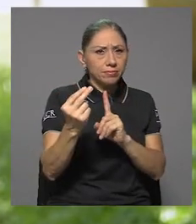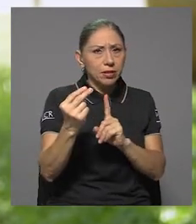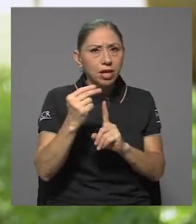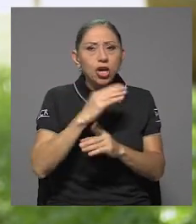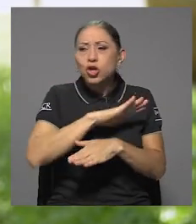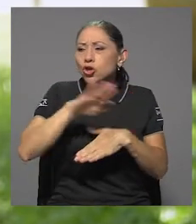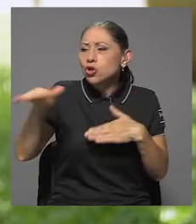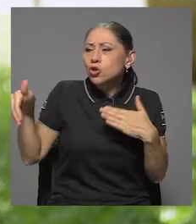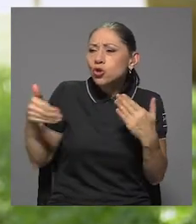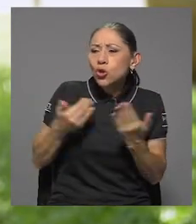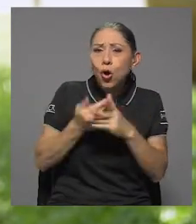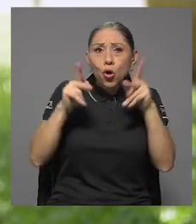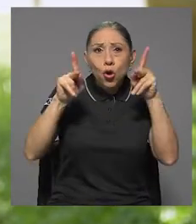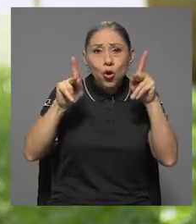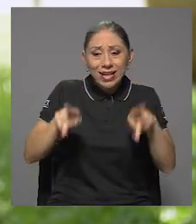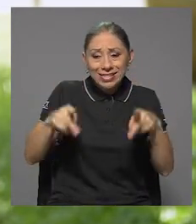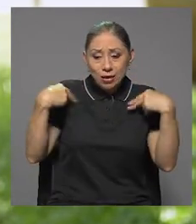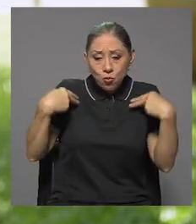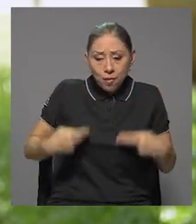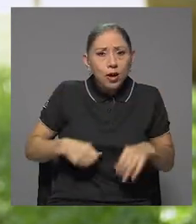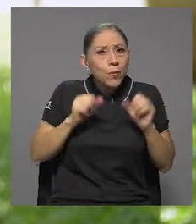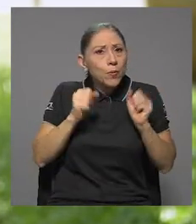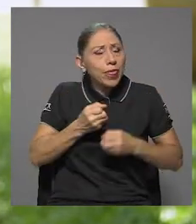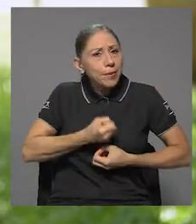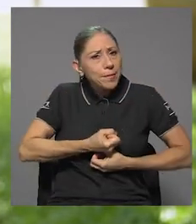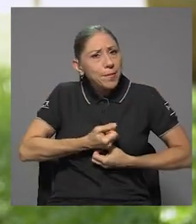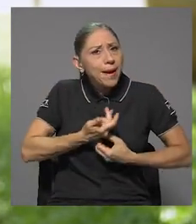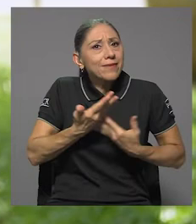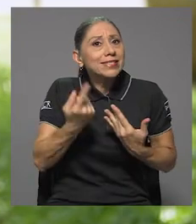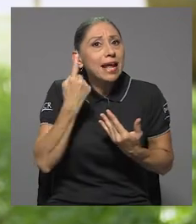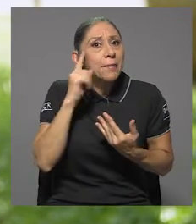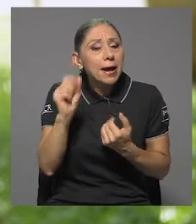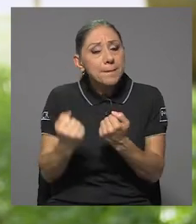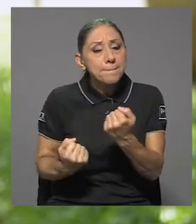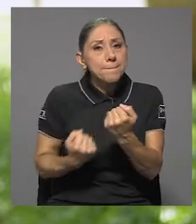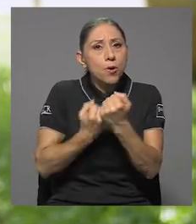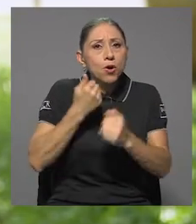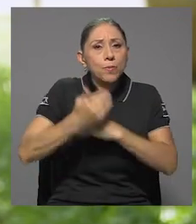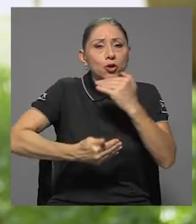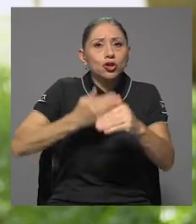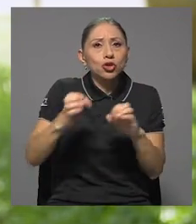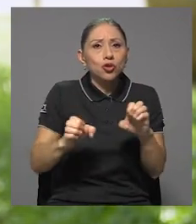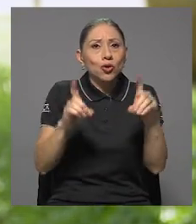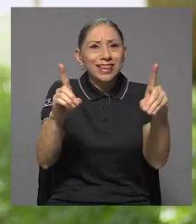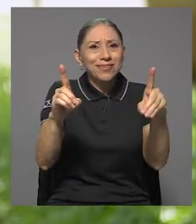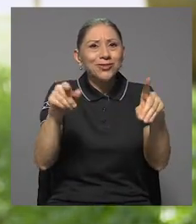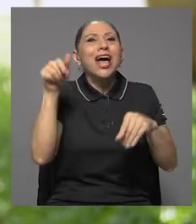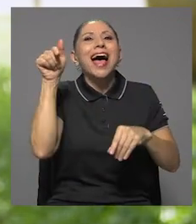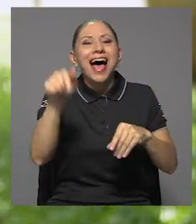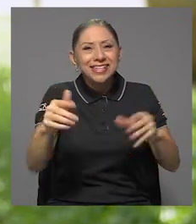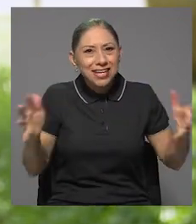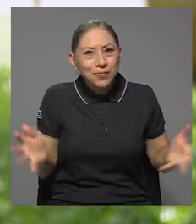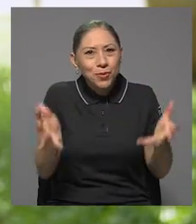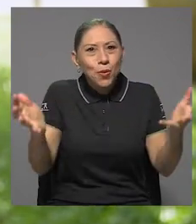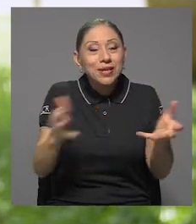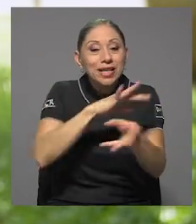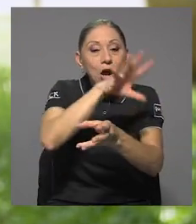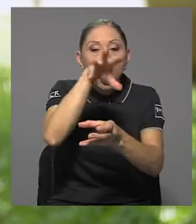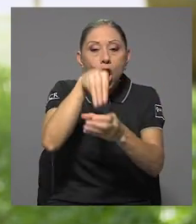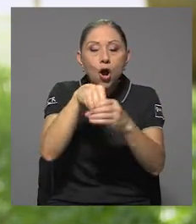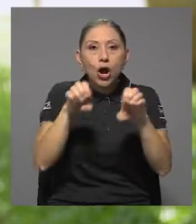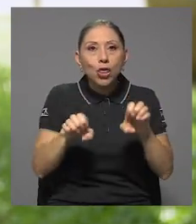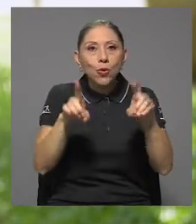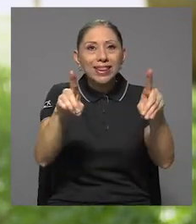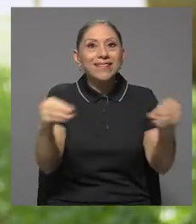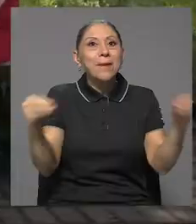manifestación del ser humano que pueda colaborar con los procesos educativos son formas de promover esa inclusión educativa y de lograr